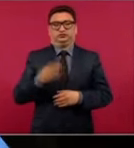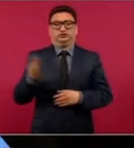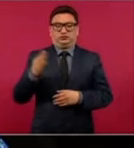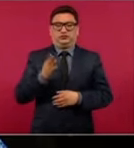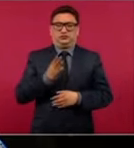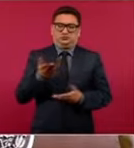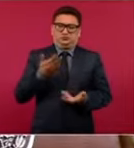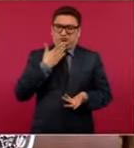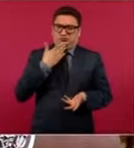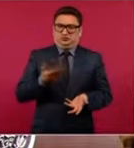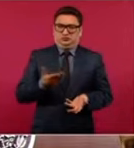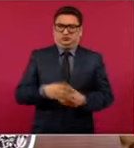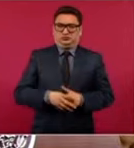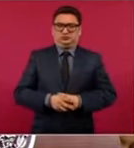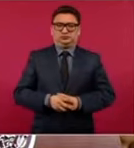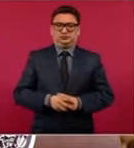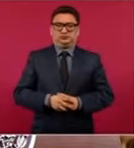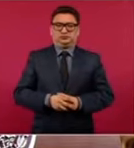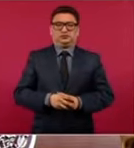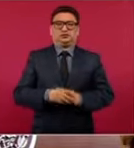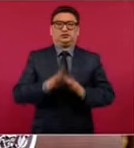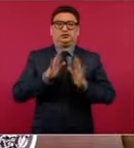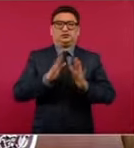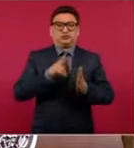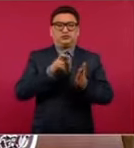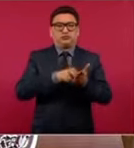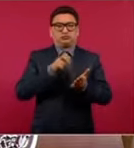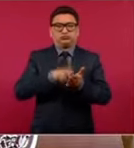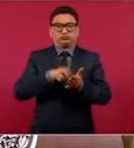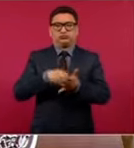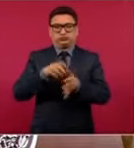qué bien, ¿no?, que se esté rectificando.